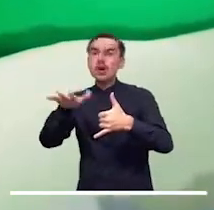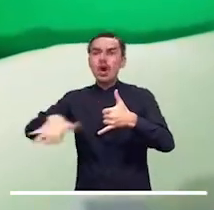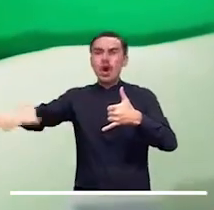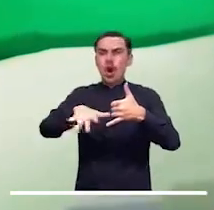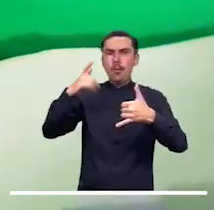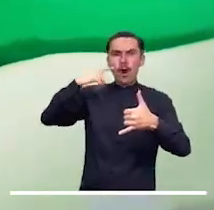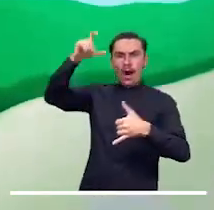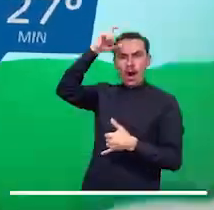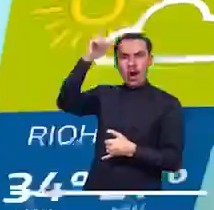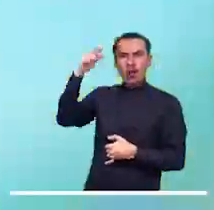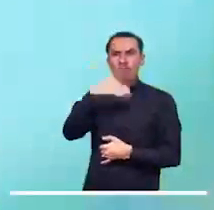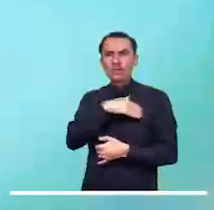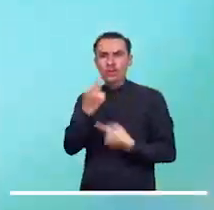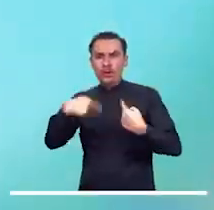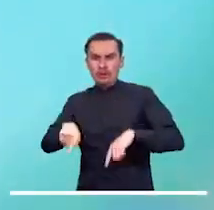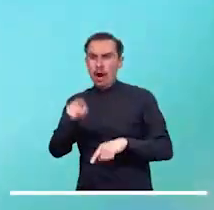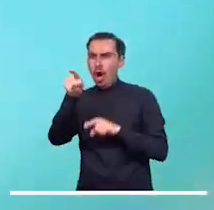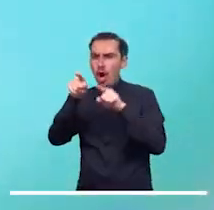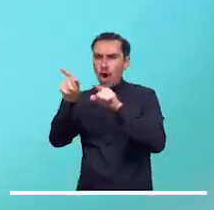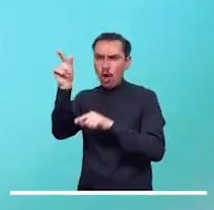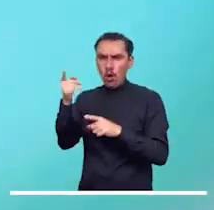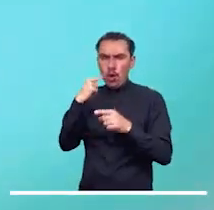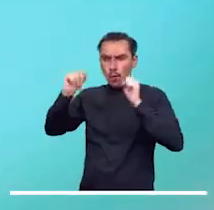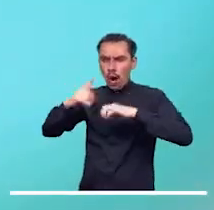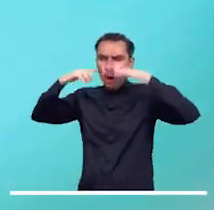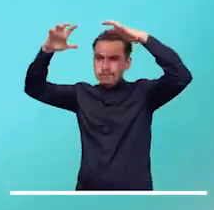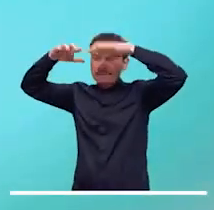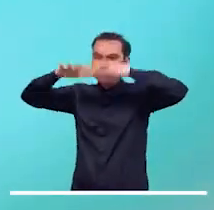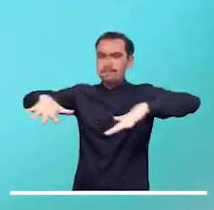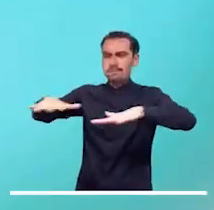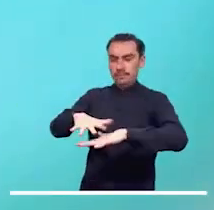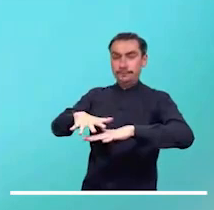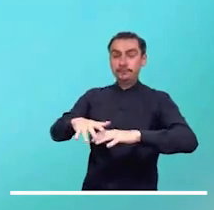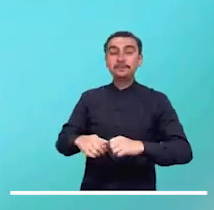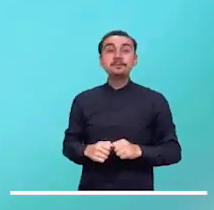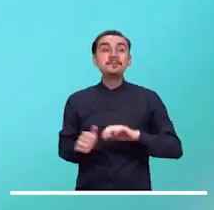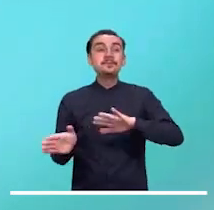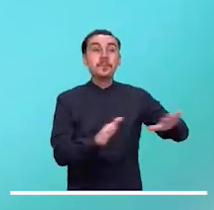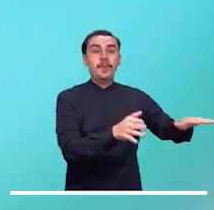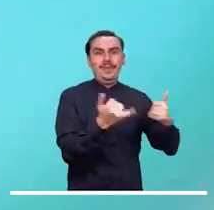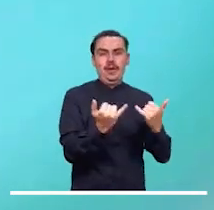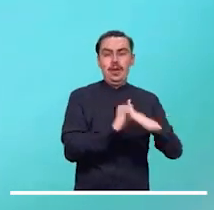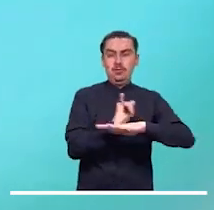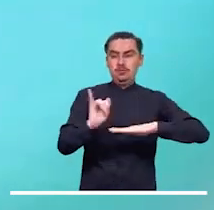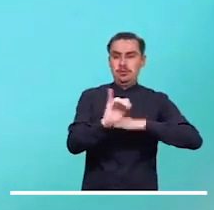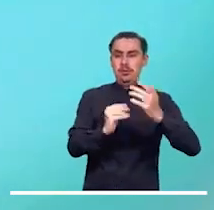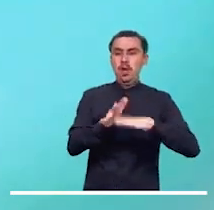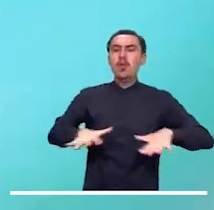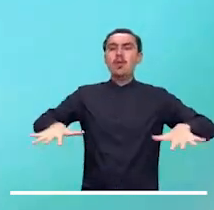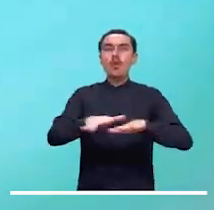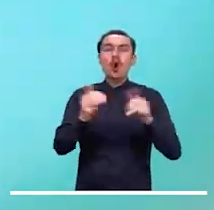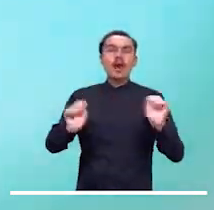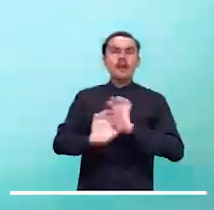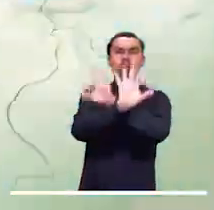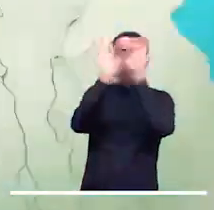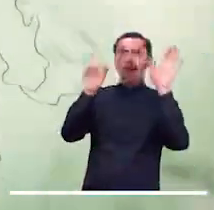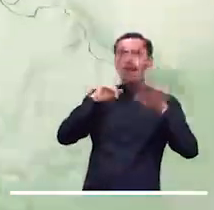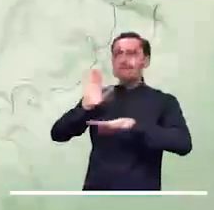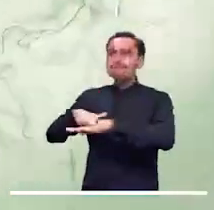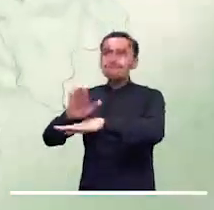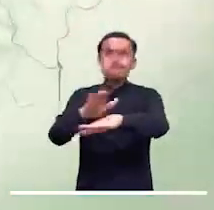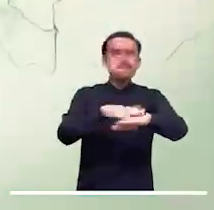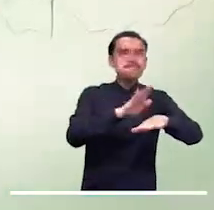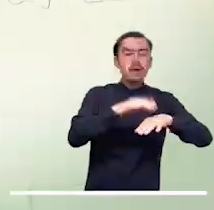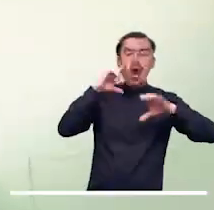Se prevé una mañana con nubosidad variada a pesar del tiempo seco que reinará sobre el archipiélago de San Andrés y Providencia.